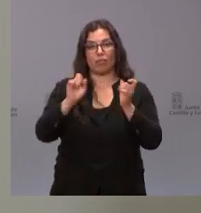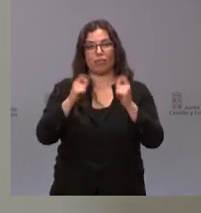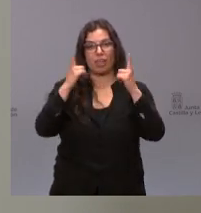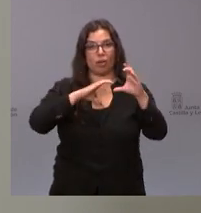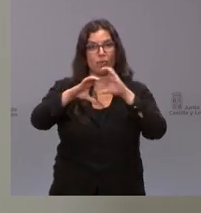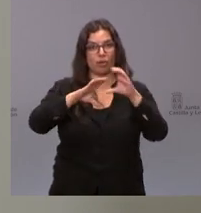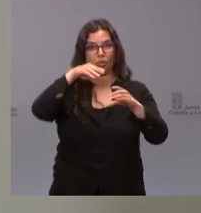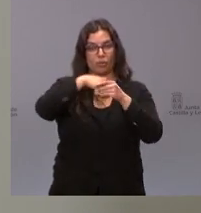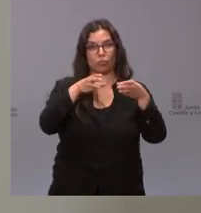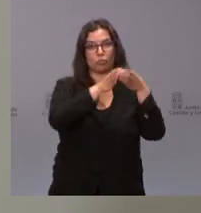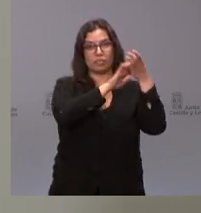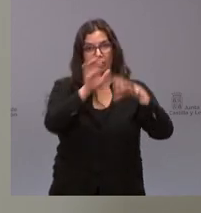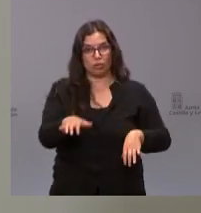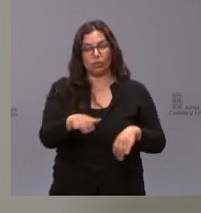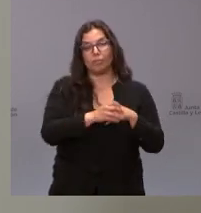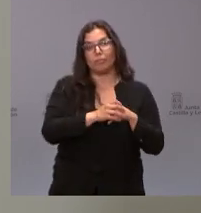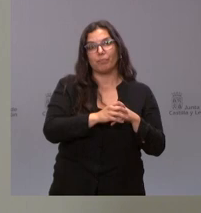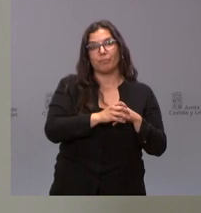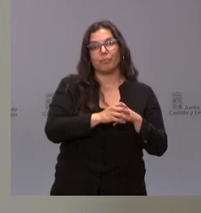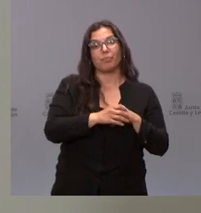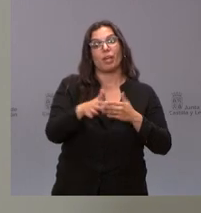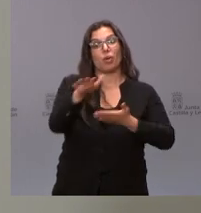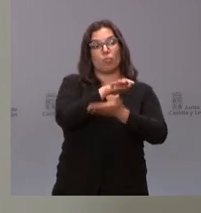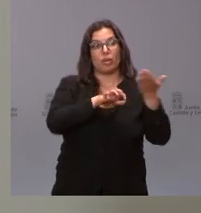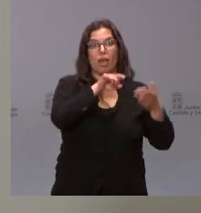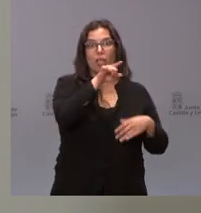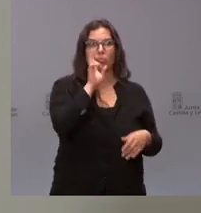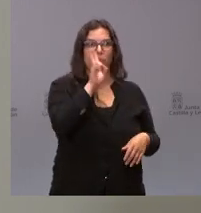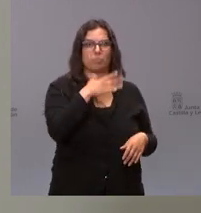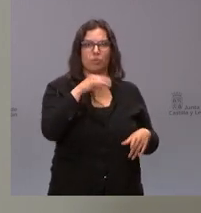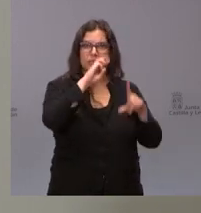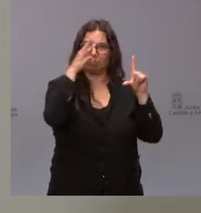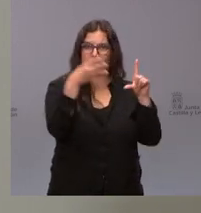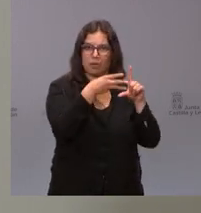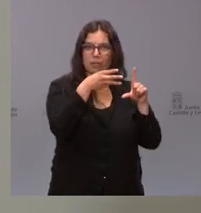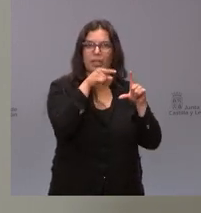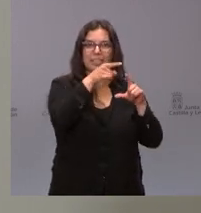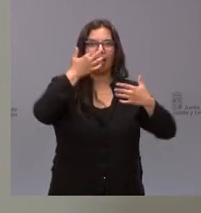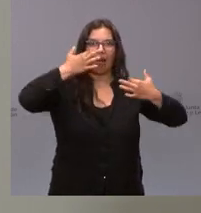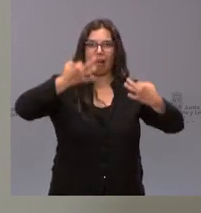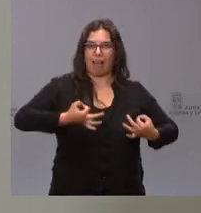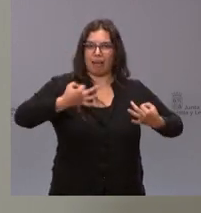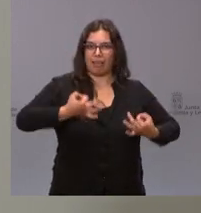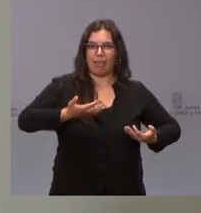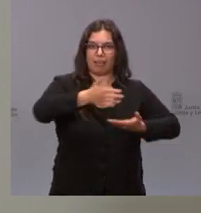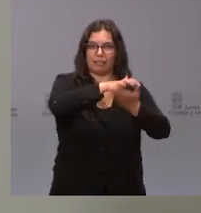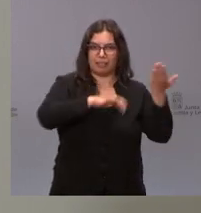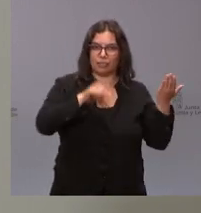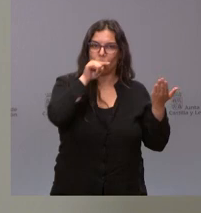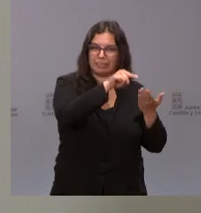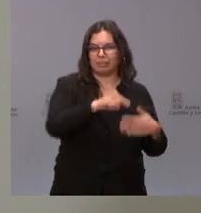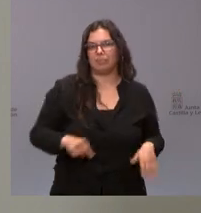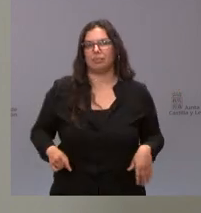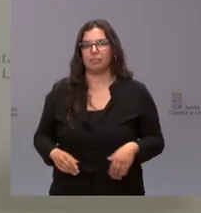comunicación de la Junta de Castilla y León y ese comunicado está disponible en la página web y esa es la literalidad del texto que ustedes tienen que seguir